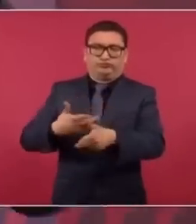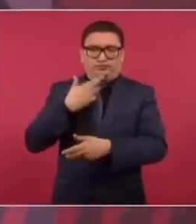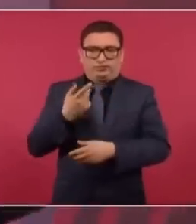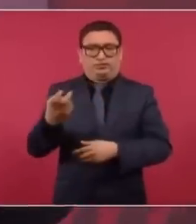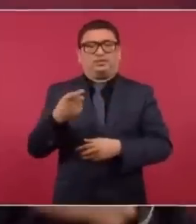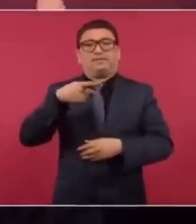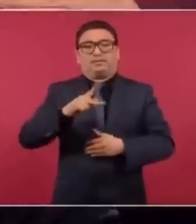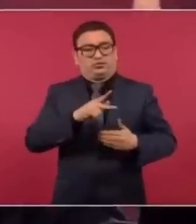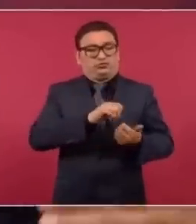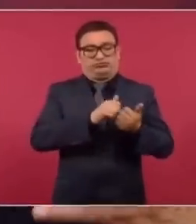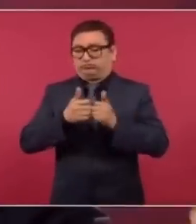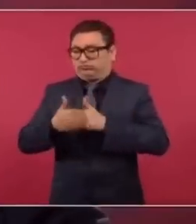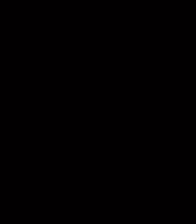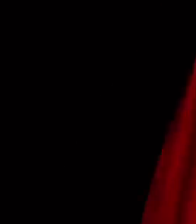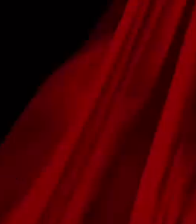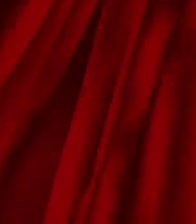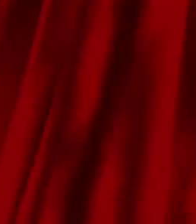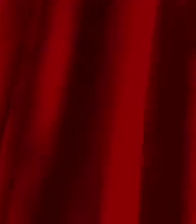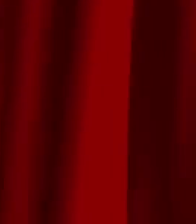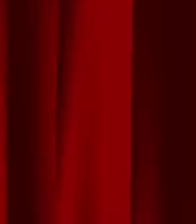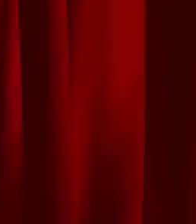va a llevar su tiempo.